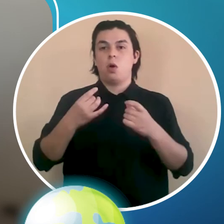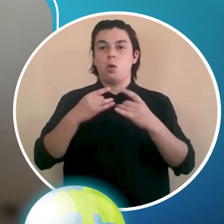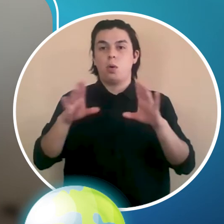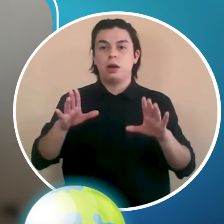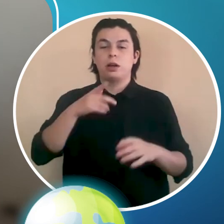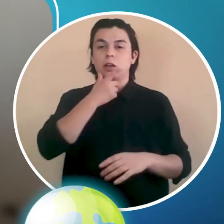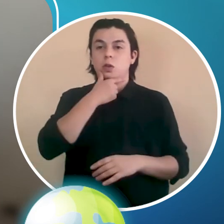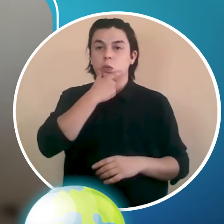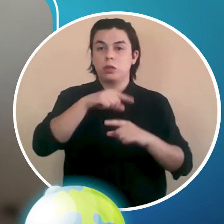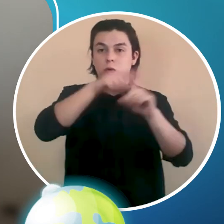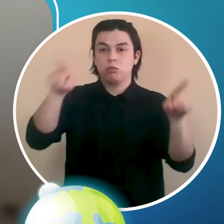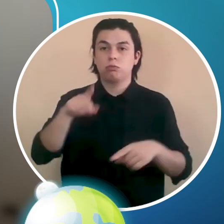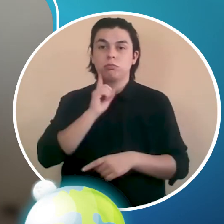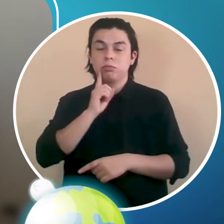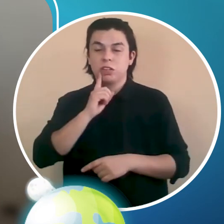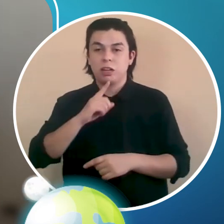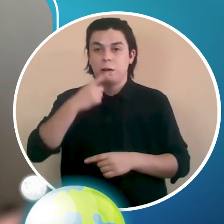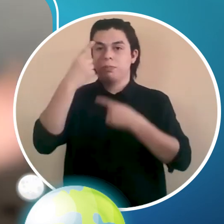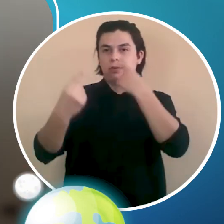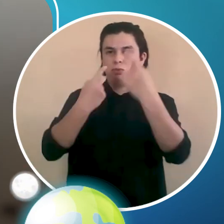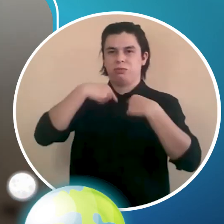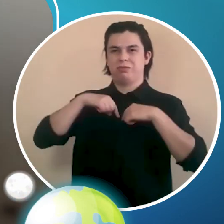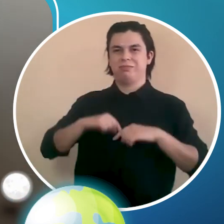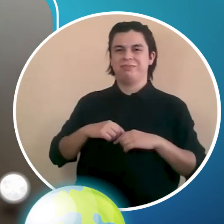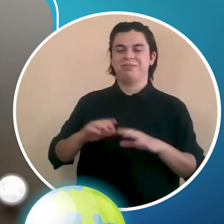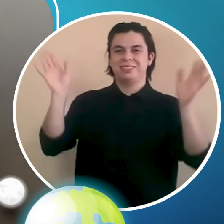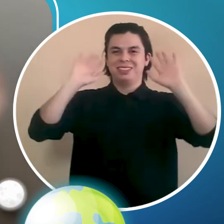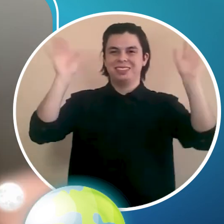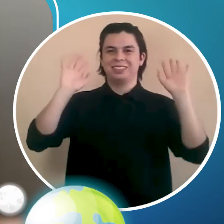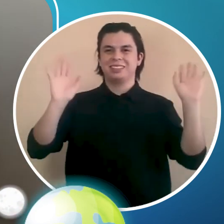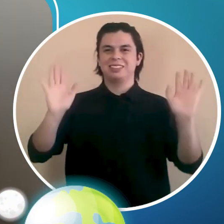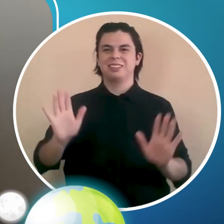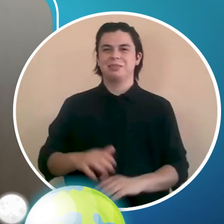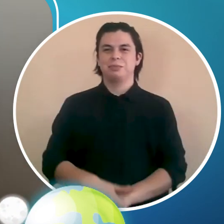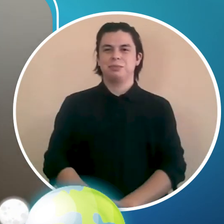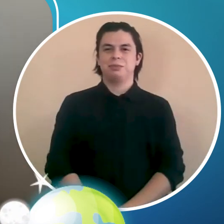cualquier duda nos hacen saber. Chao, chao.